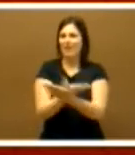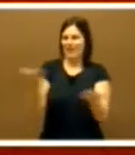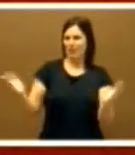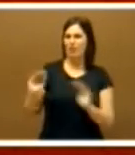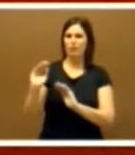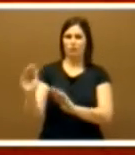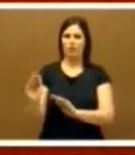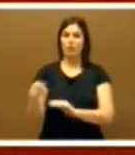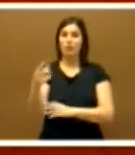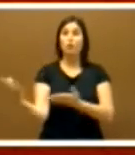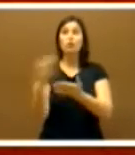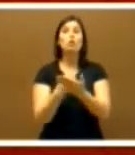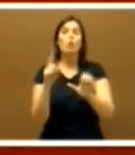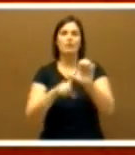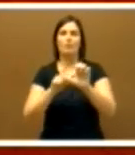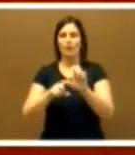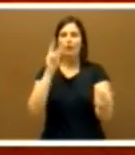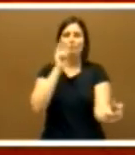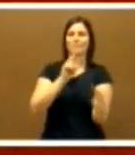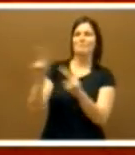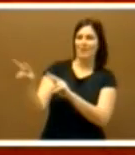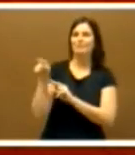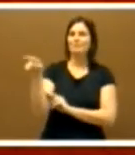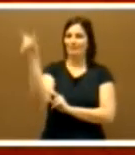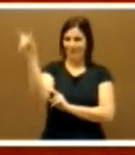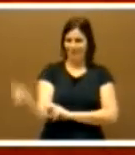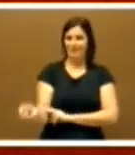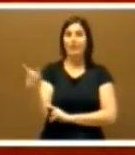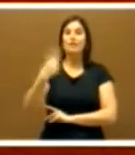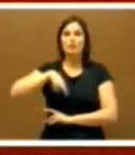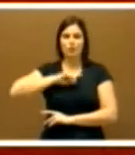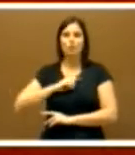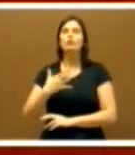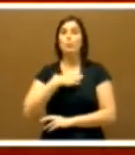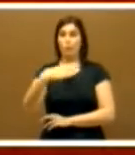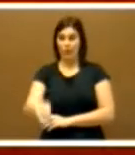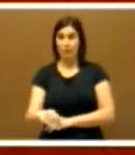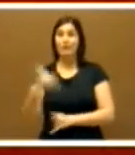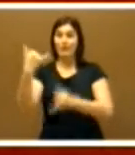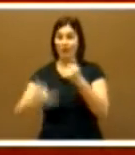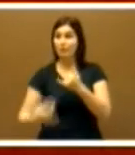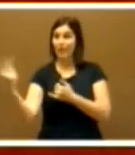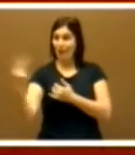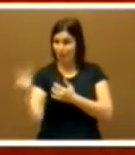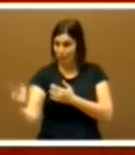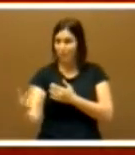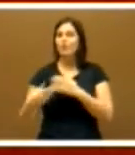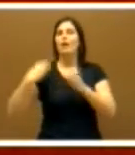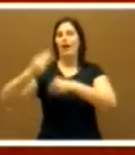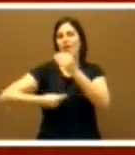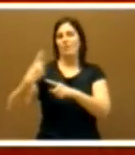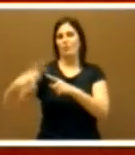la ha visto toda Extremadura. La hicimos posible y estuvimos a la altura de las circunstancias.